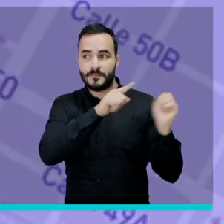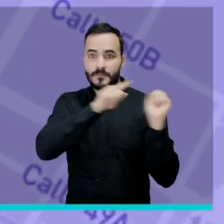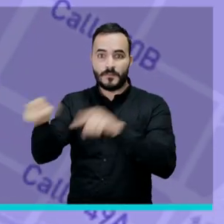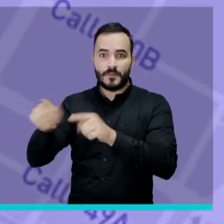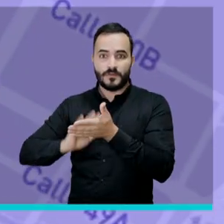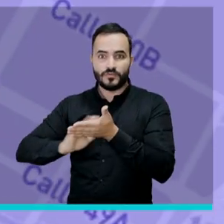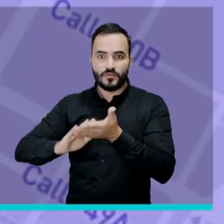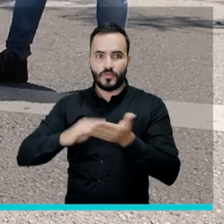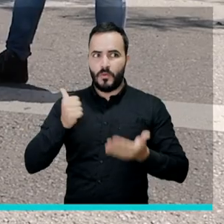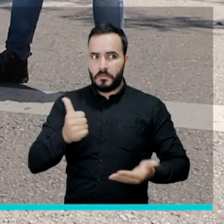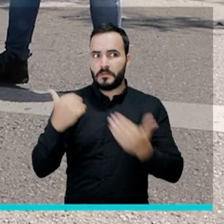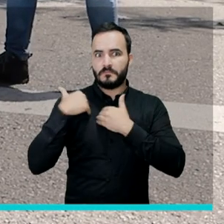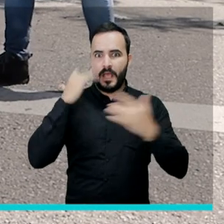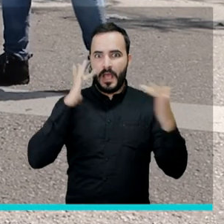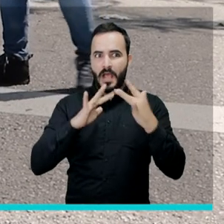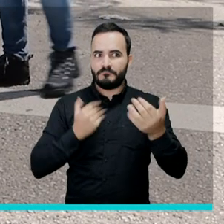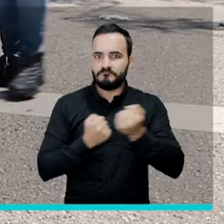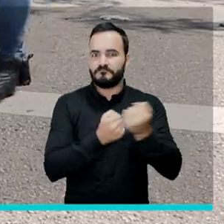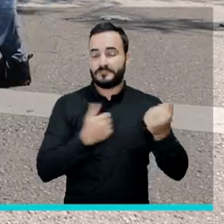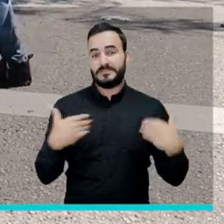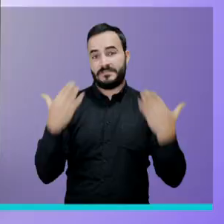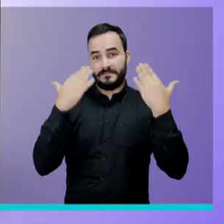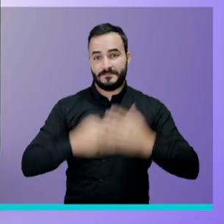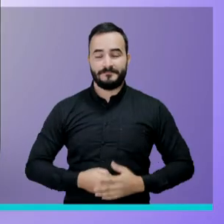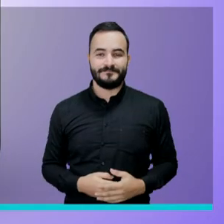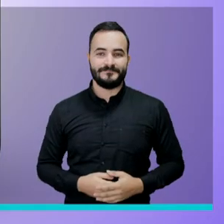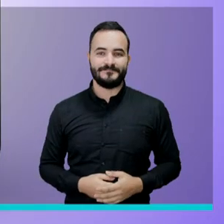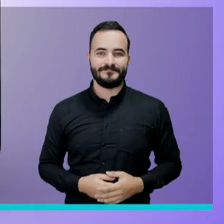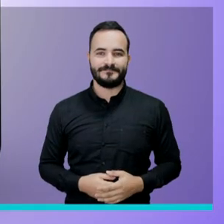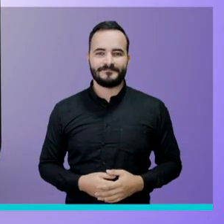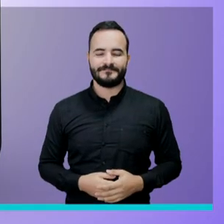poder reportar respecto a estas dificultades que se están presentando.